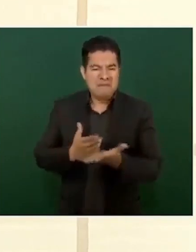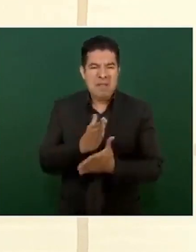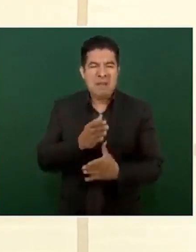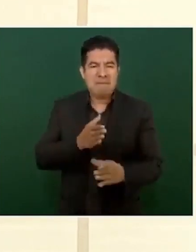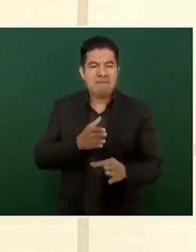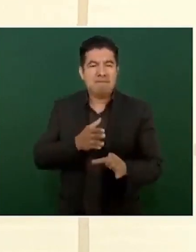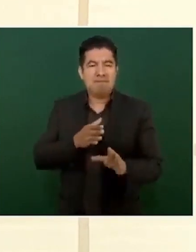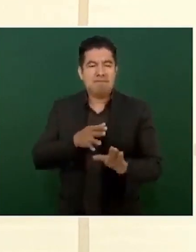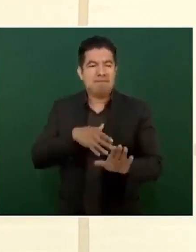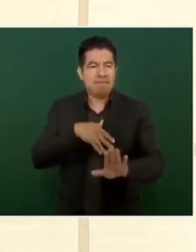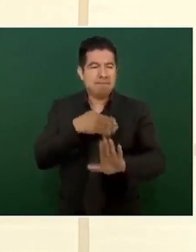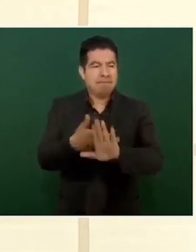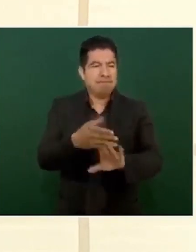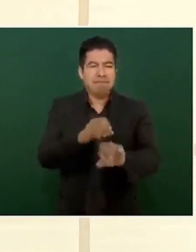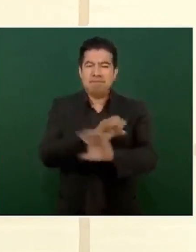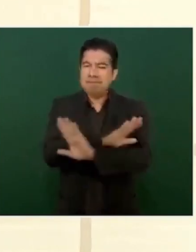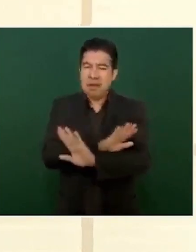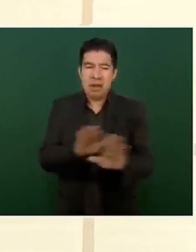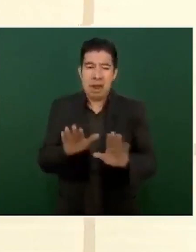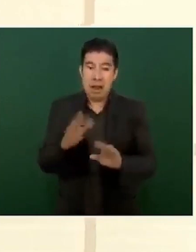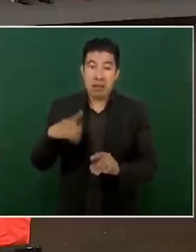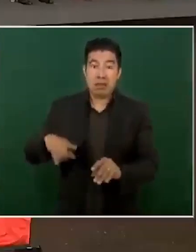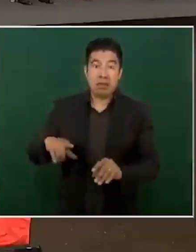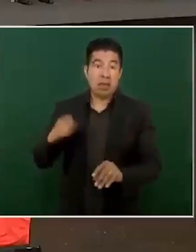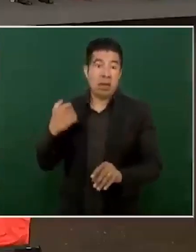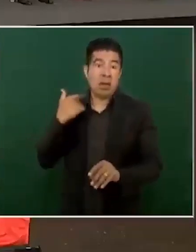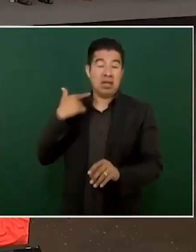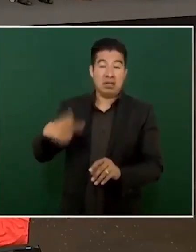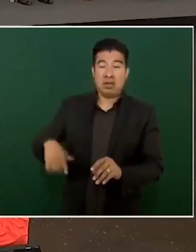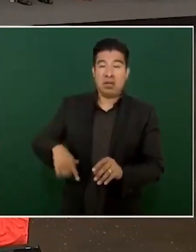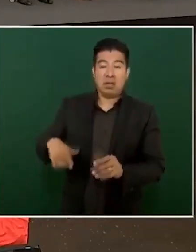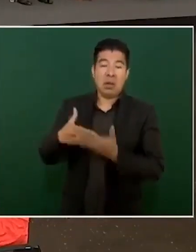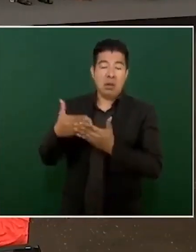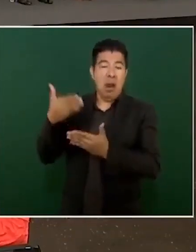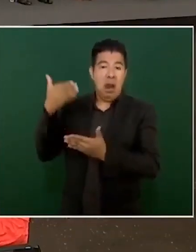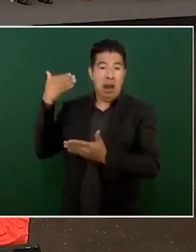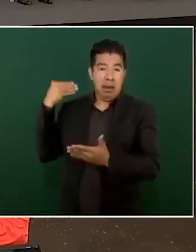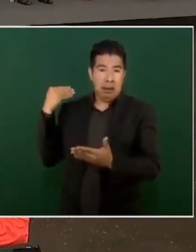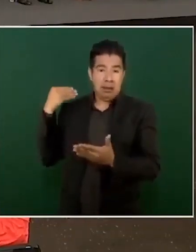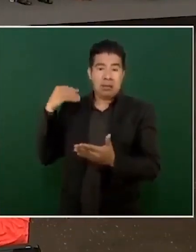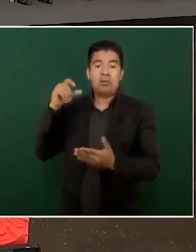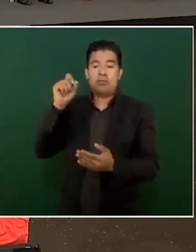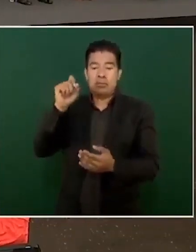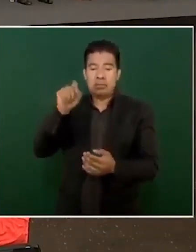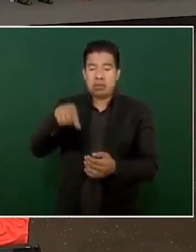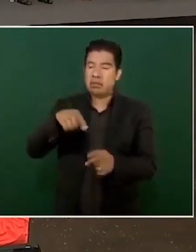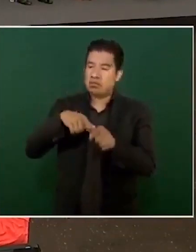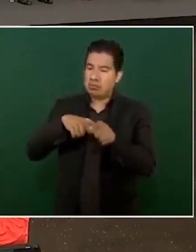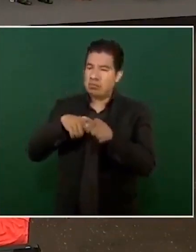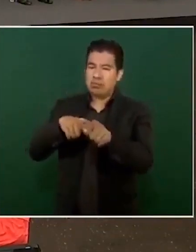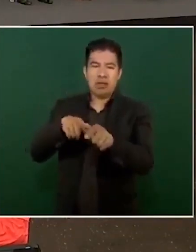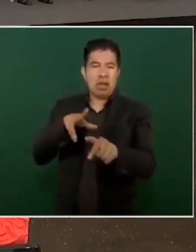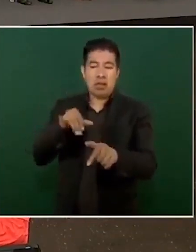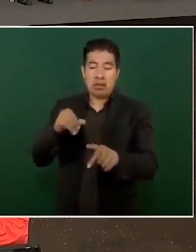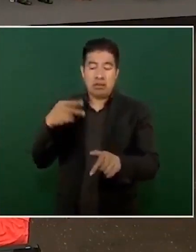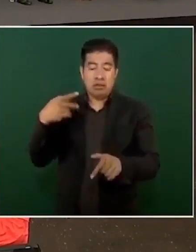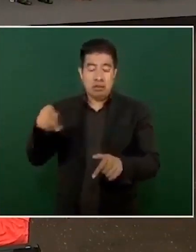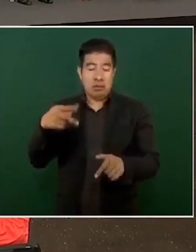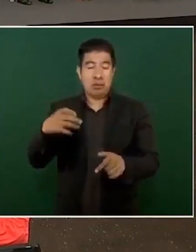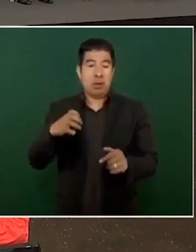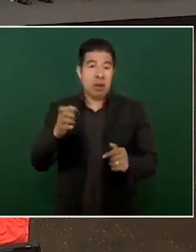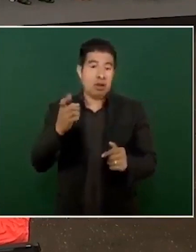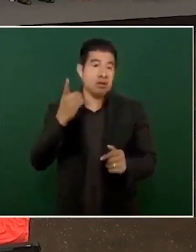gobiernos anteriores Cuando ustedes Los legisladores europeos Por cierto